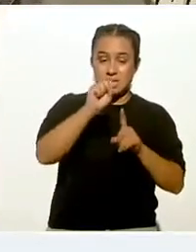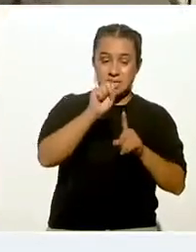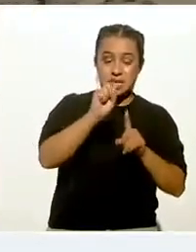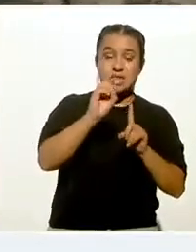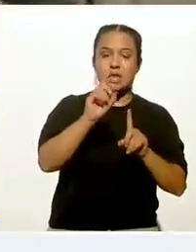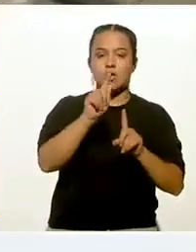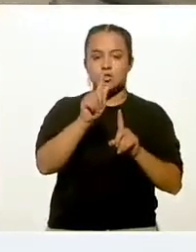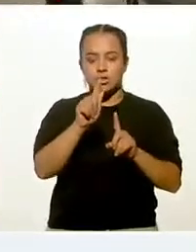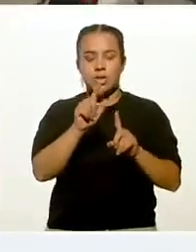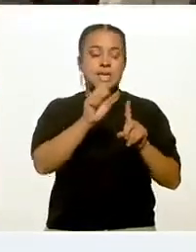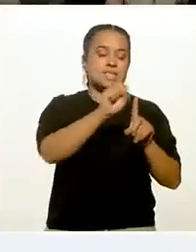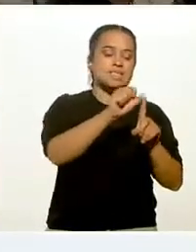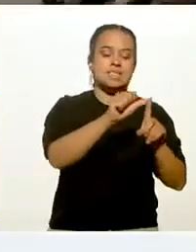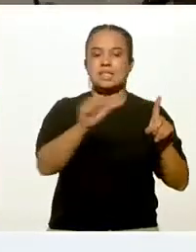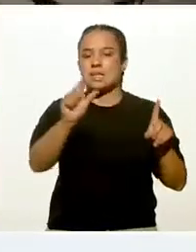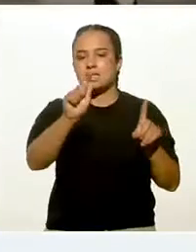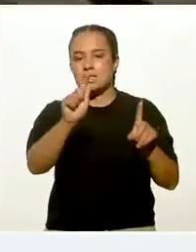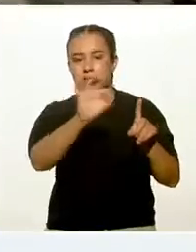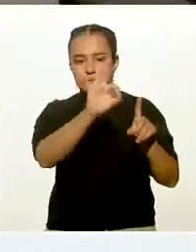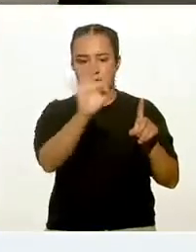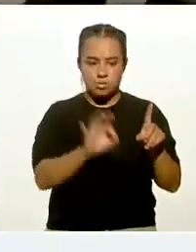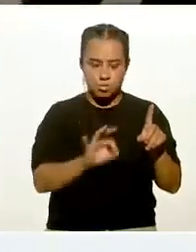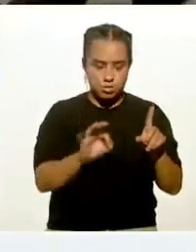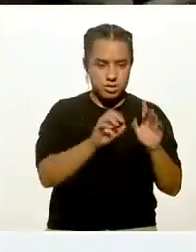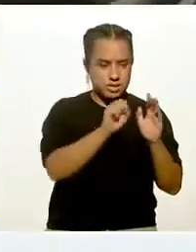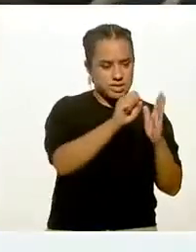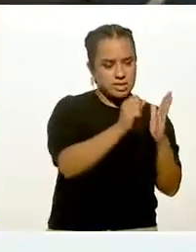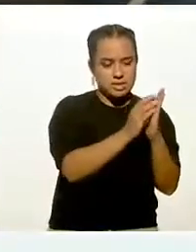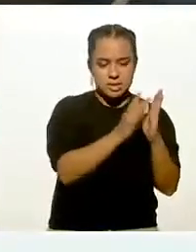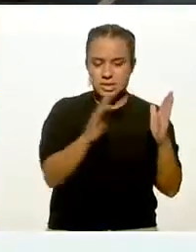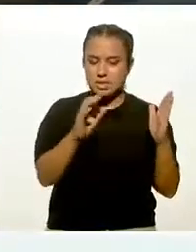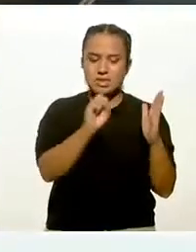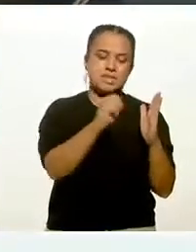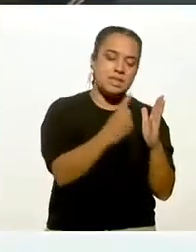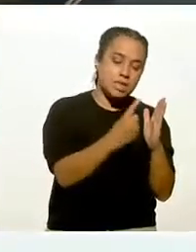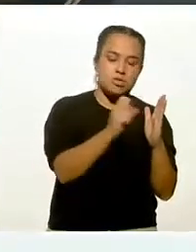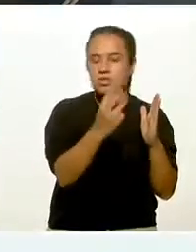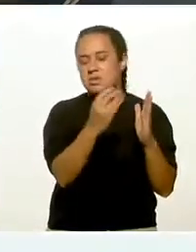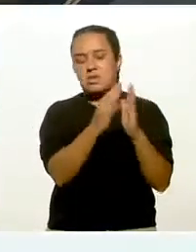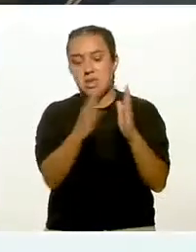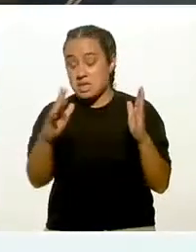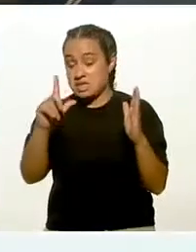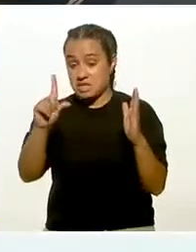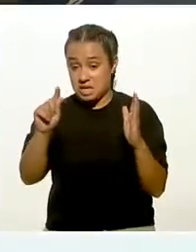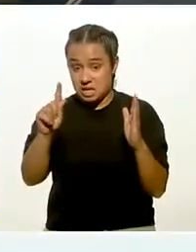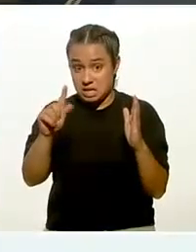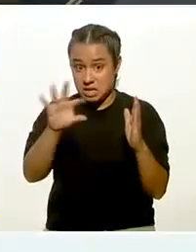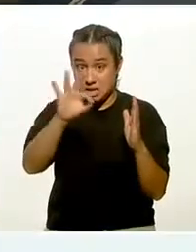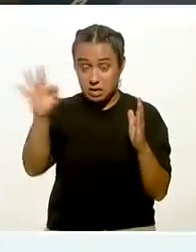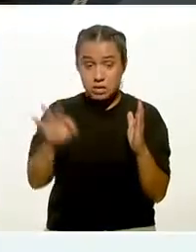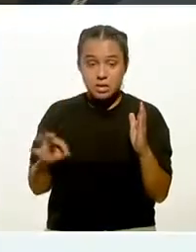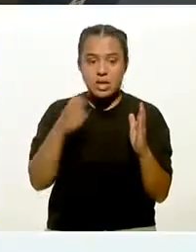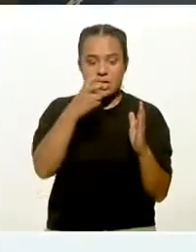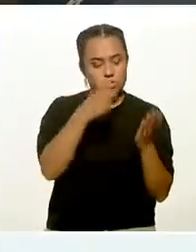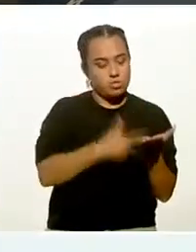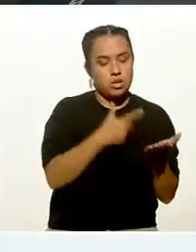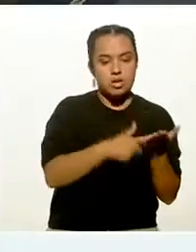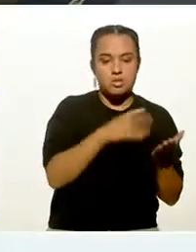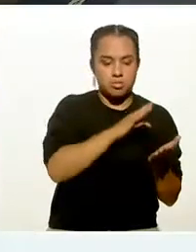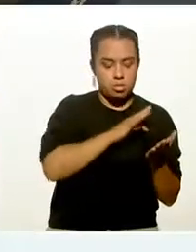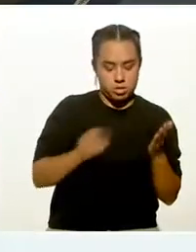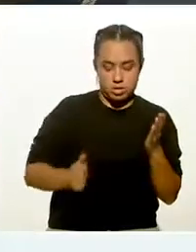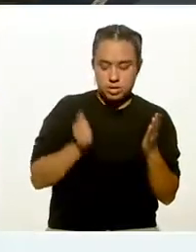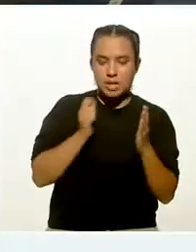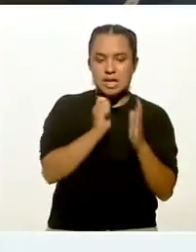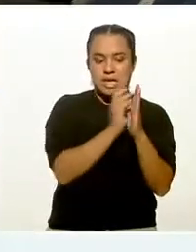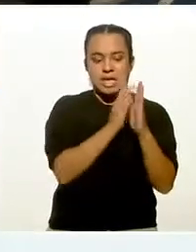60 al 70. En ese rango, de 60, 61 al 70%, es cuando se aprovechan las grasas como energía y los